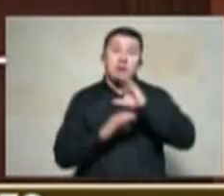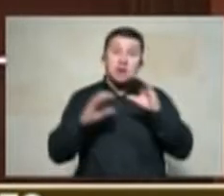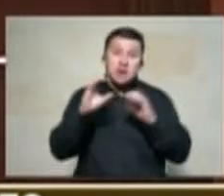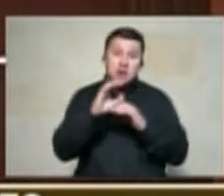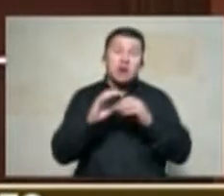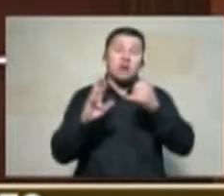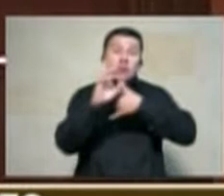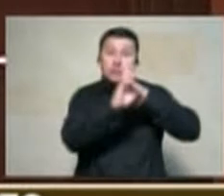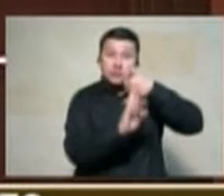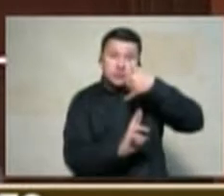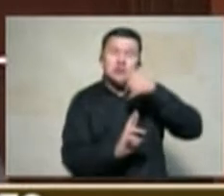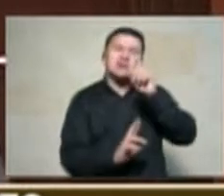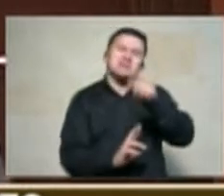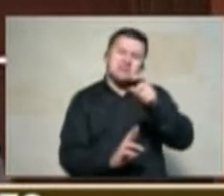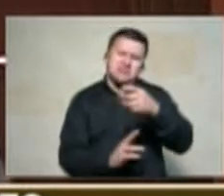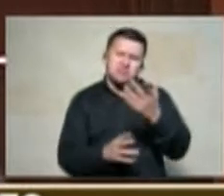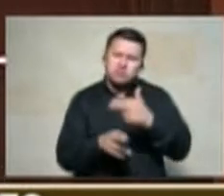prontamente